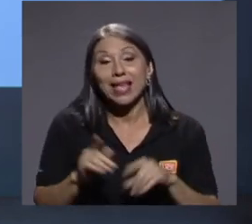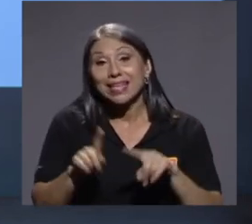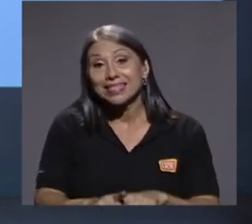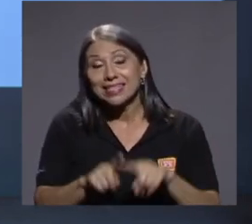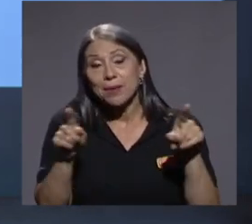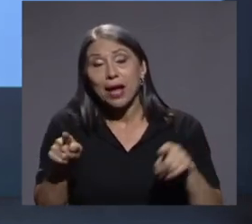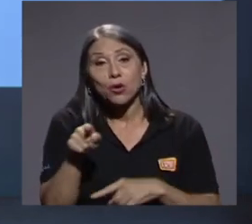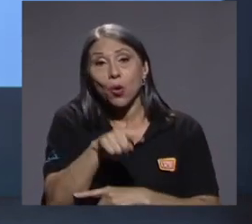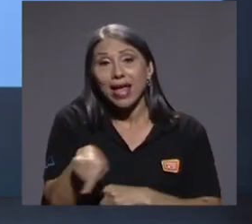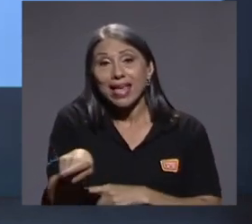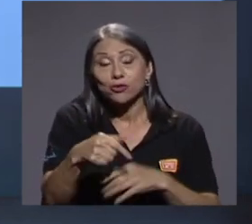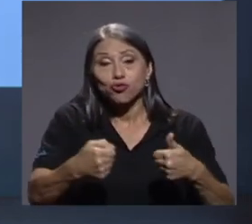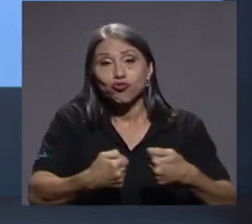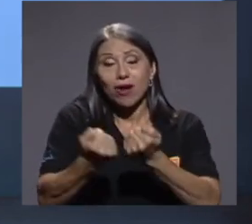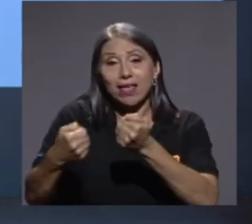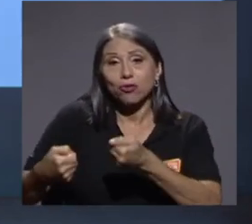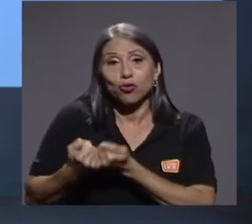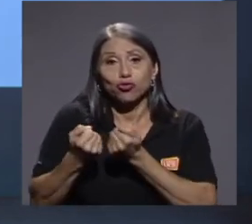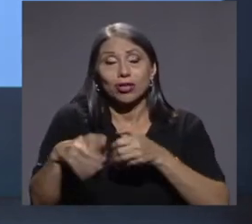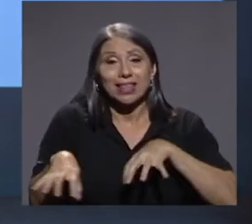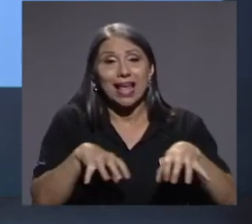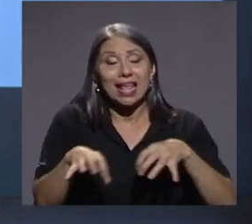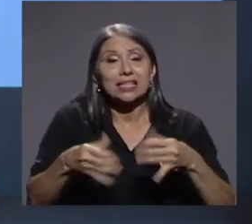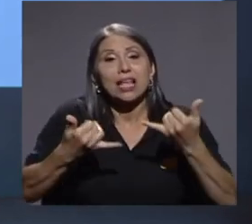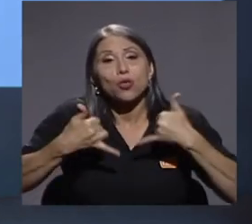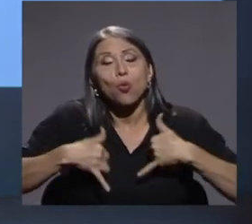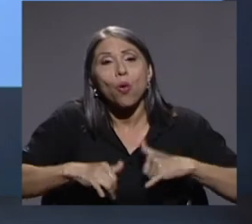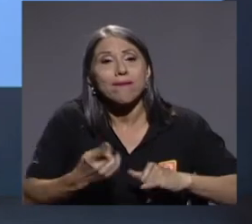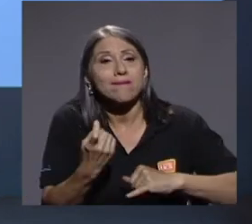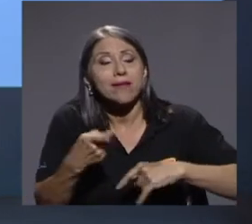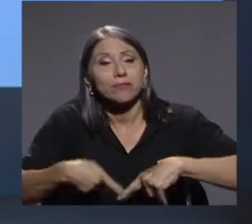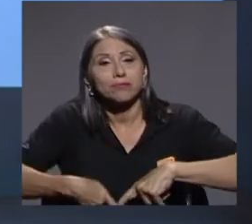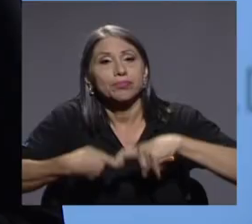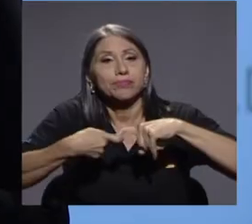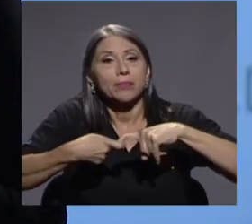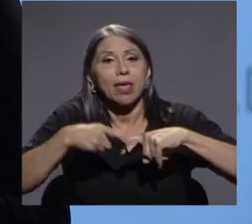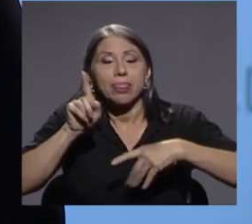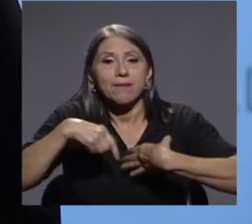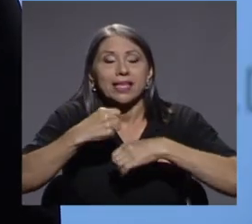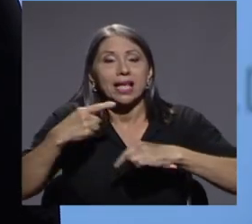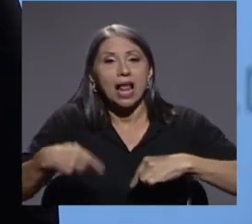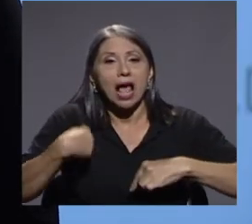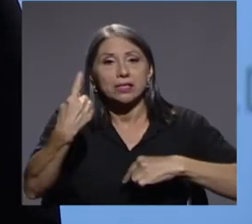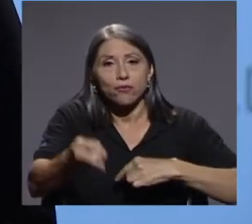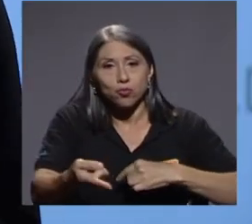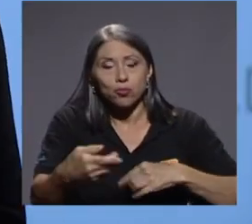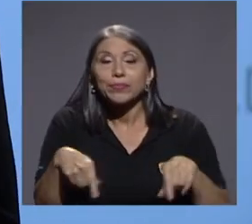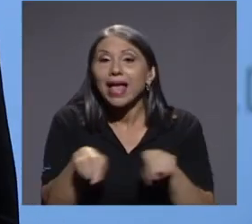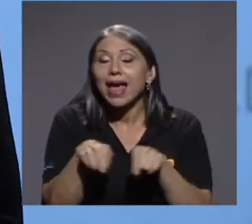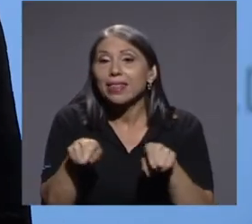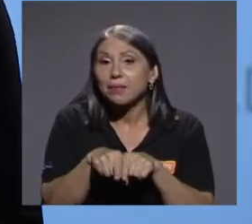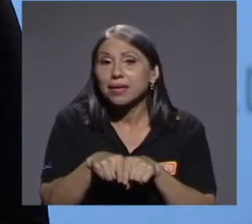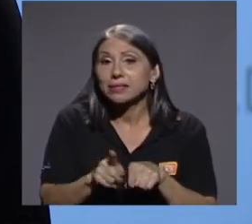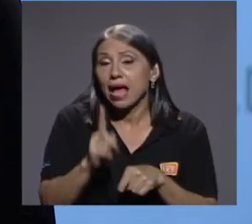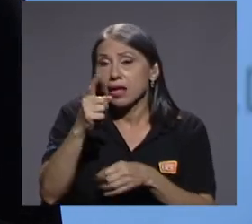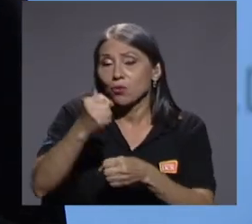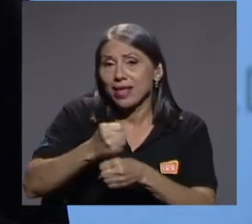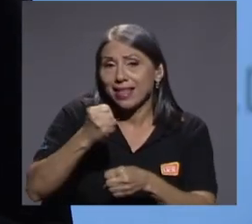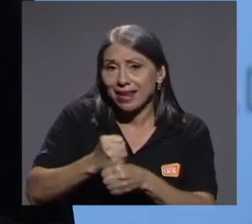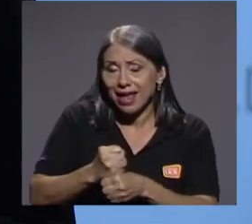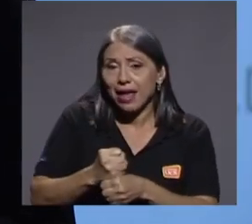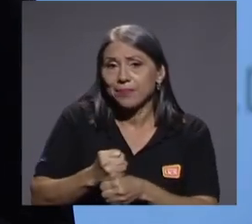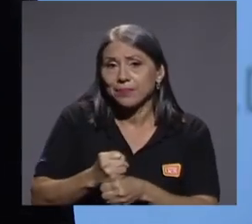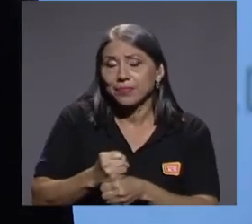retos y tareas que nos quedan pendientes por hacer hacia el futuro. Además, tenemos una tarea de